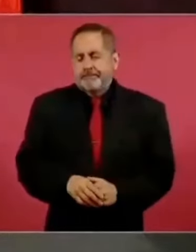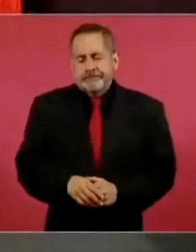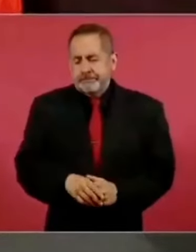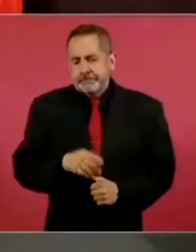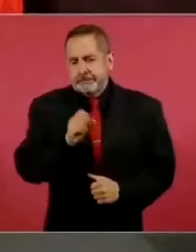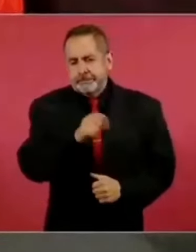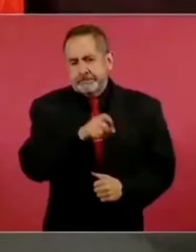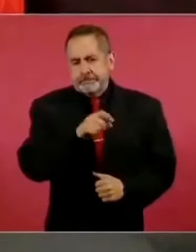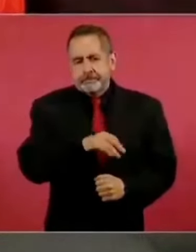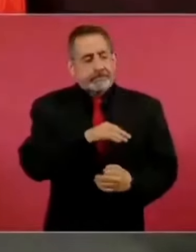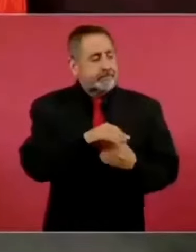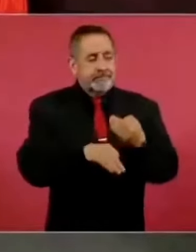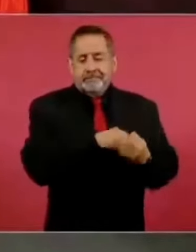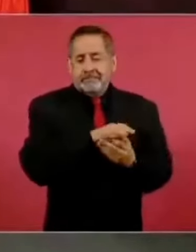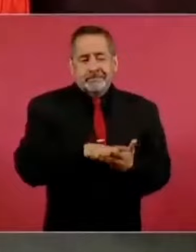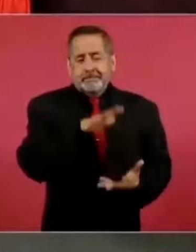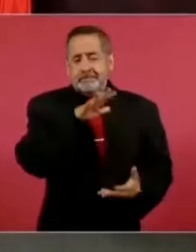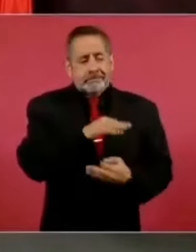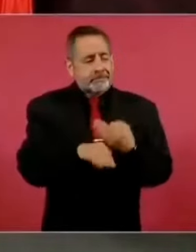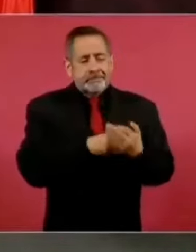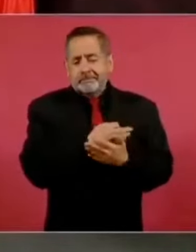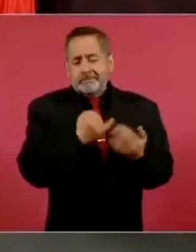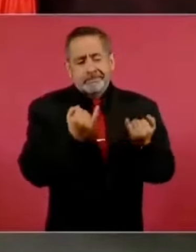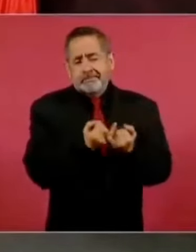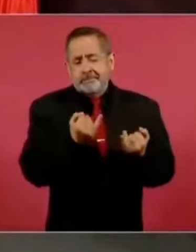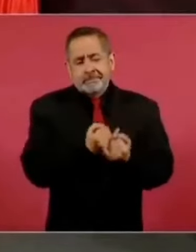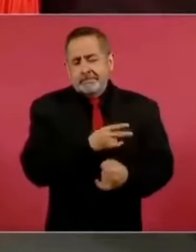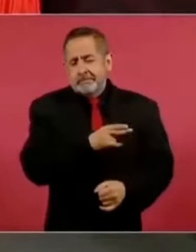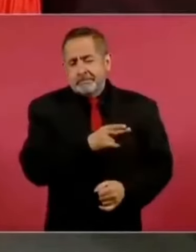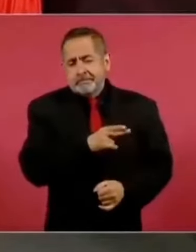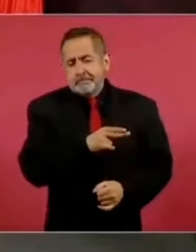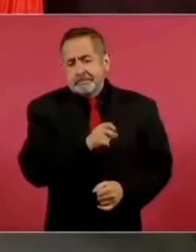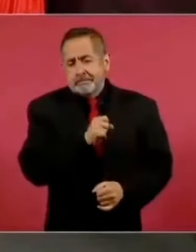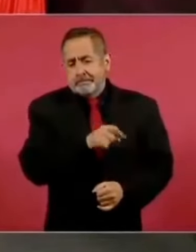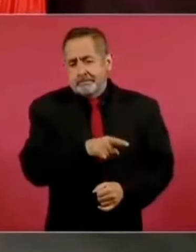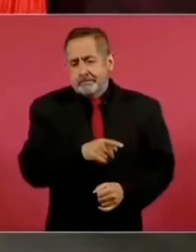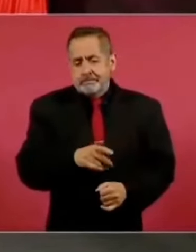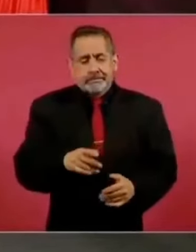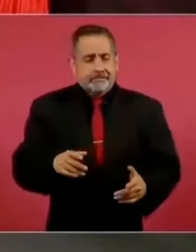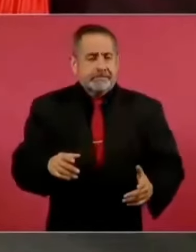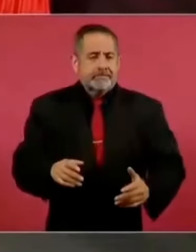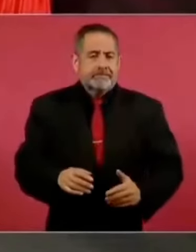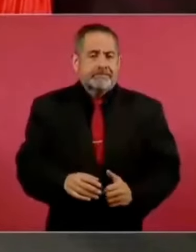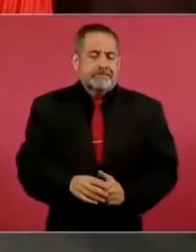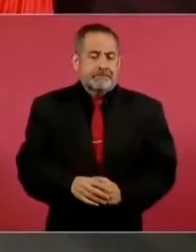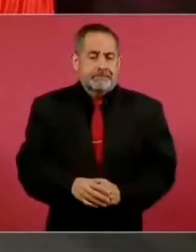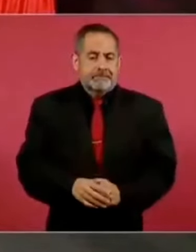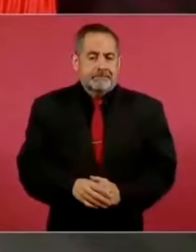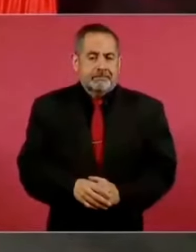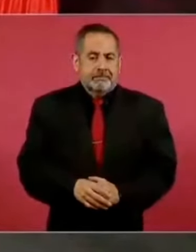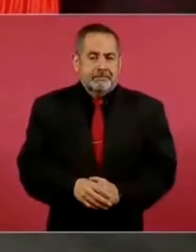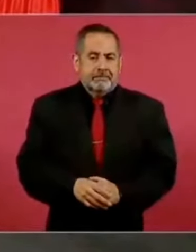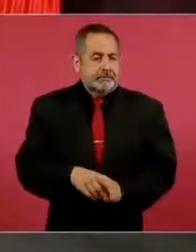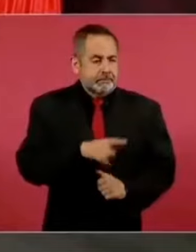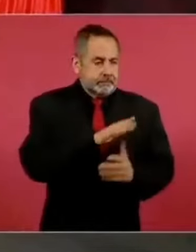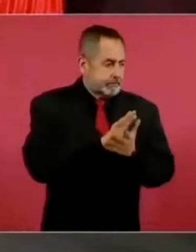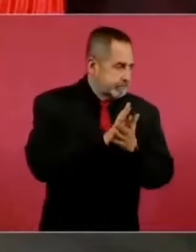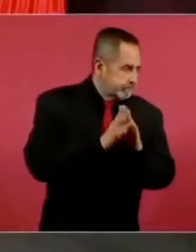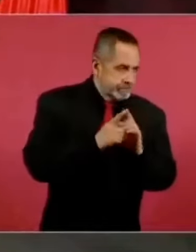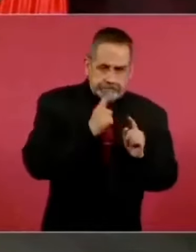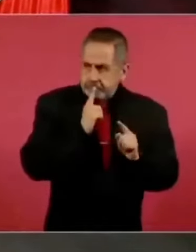casi todos están confabulados.